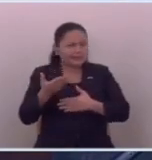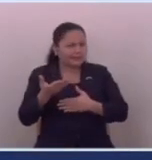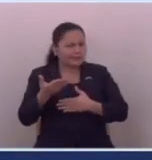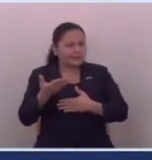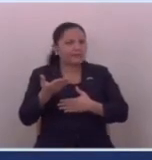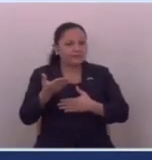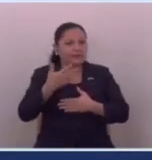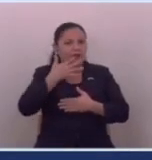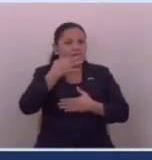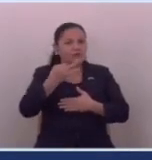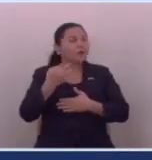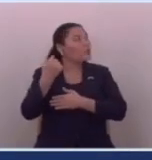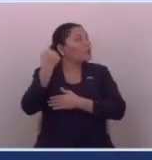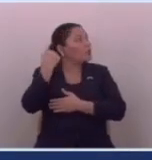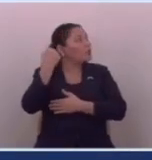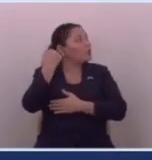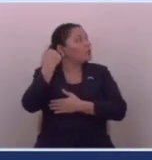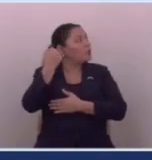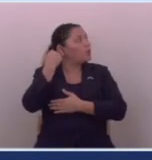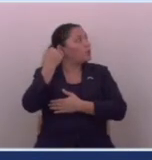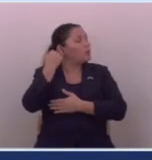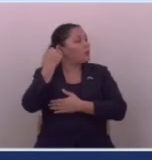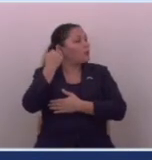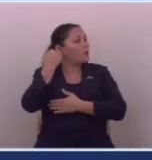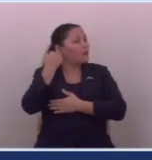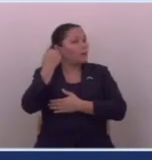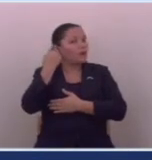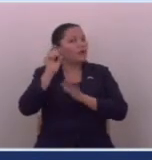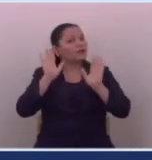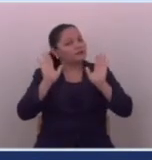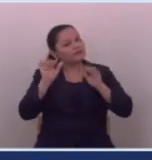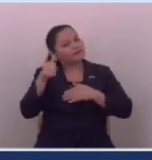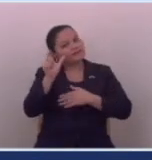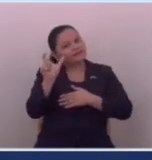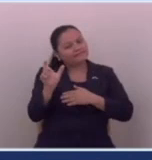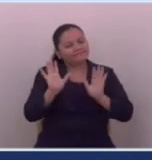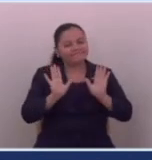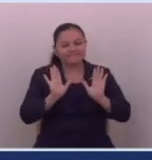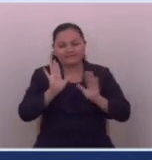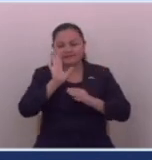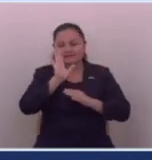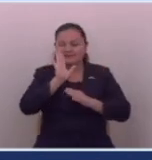ahí si se hacen los suizos los bueno iba a decir otra palabra pero